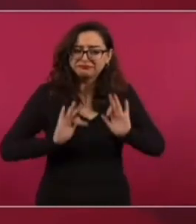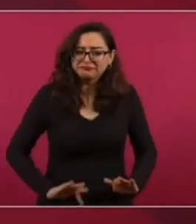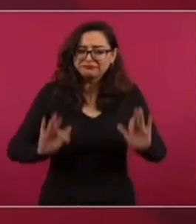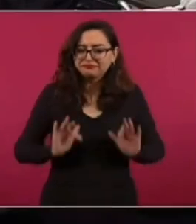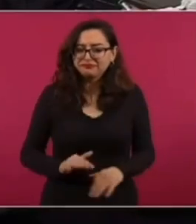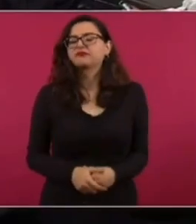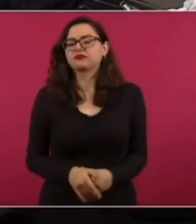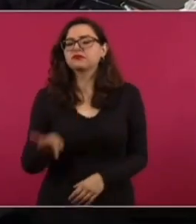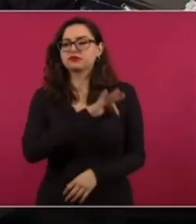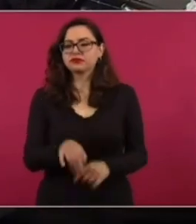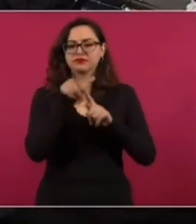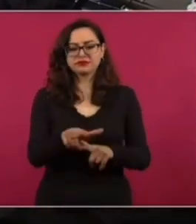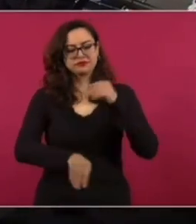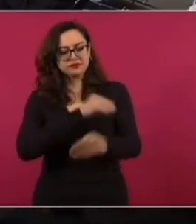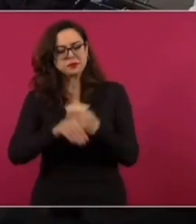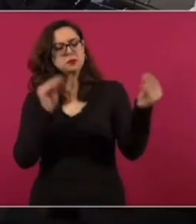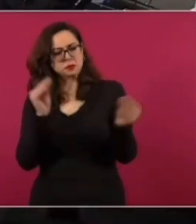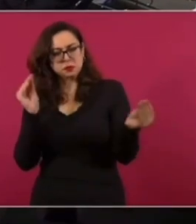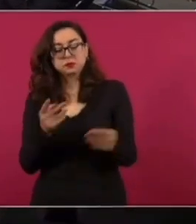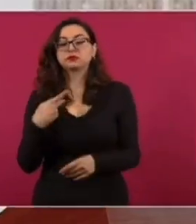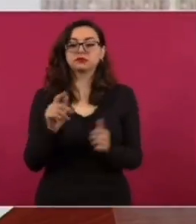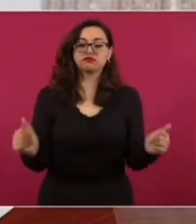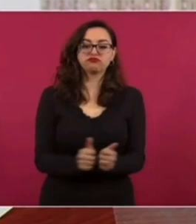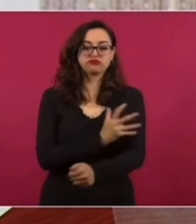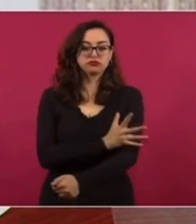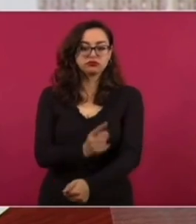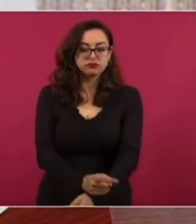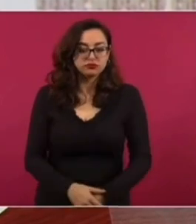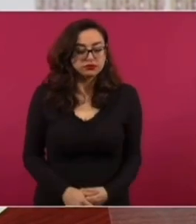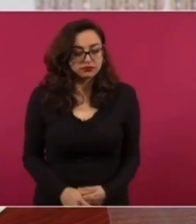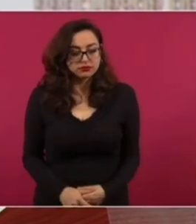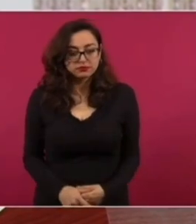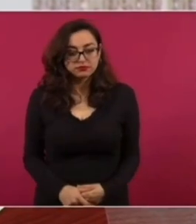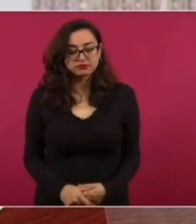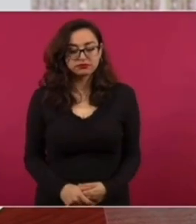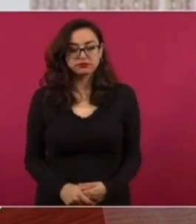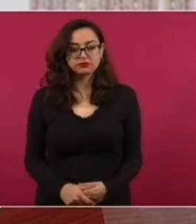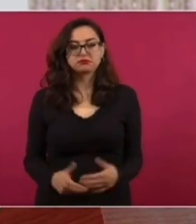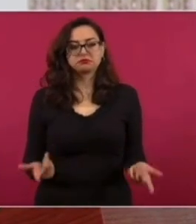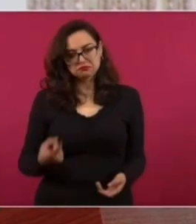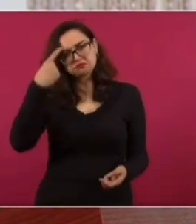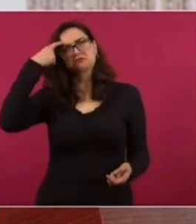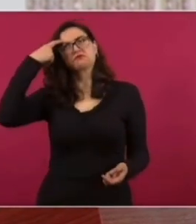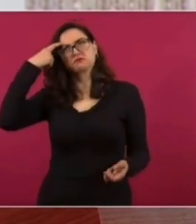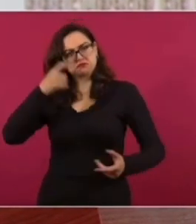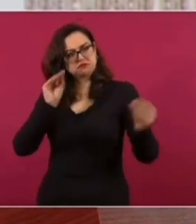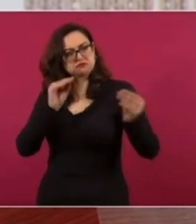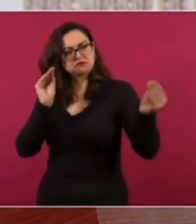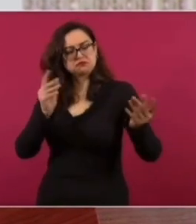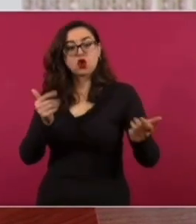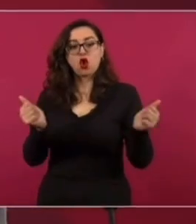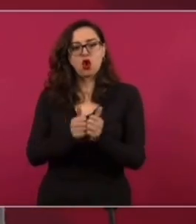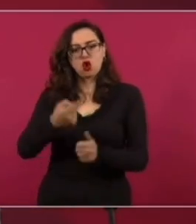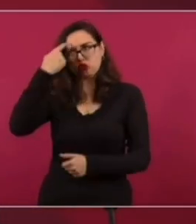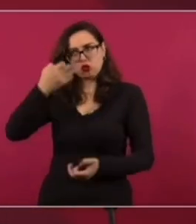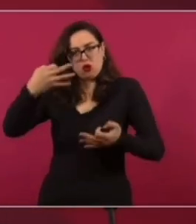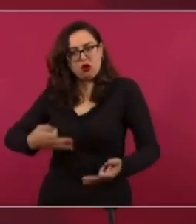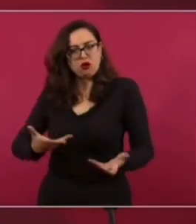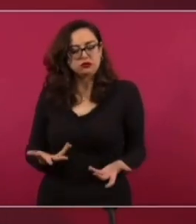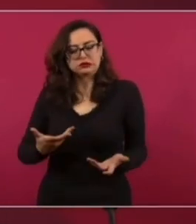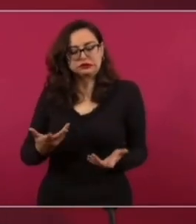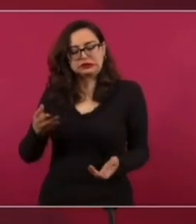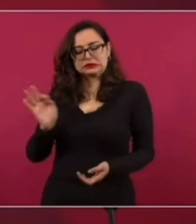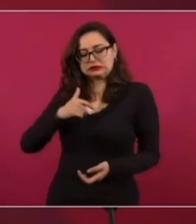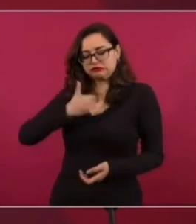Vamos a seguir debatiendo. Y que lo hagamos con honestidad. Y que tengamos capacidad para rectificar. No caer en autocompleasencia. autocompleasencia.